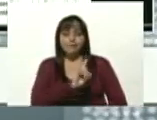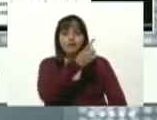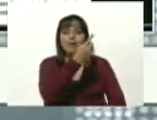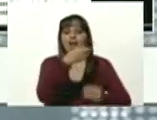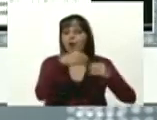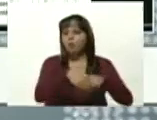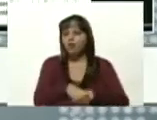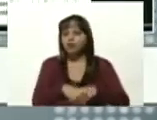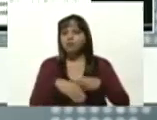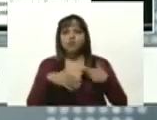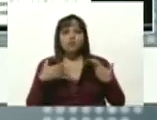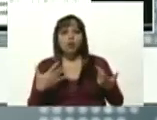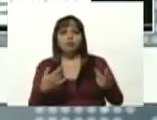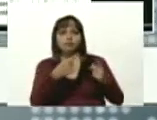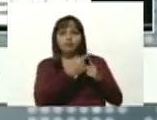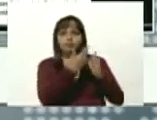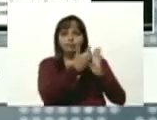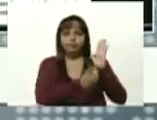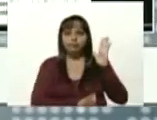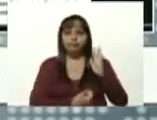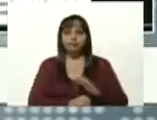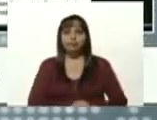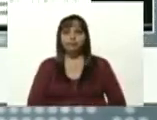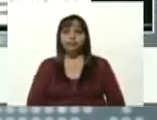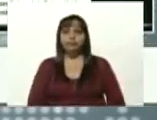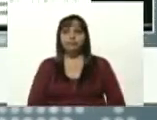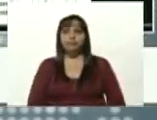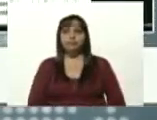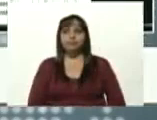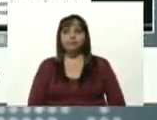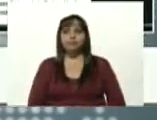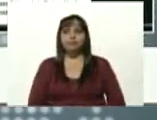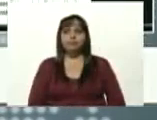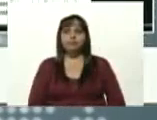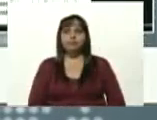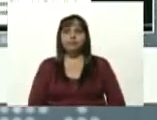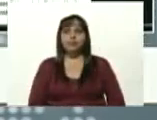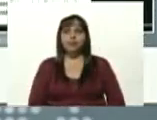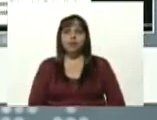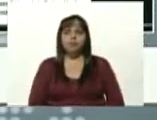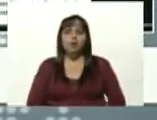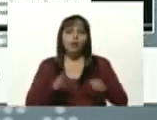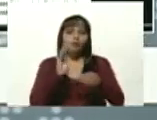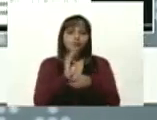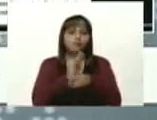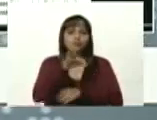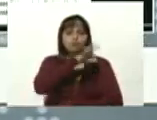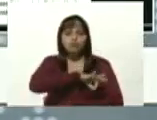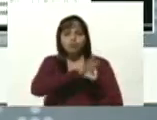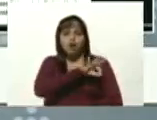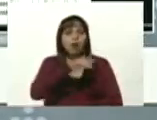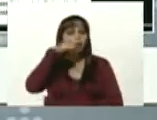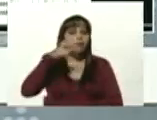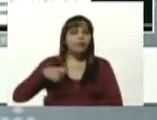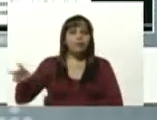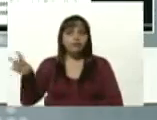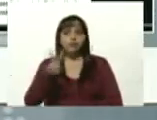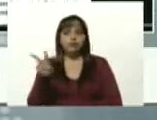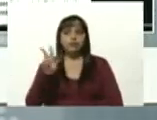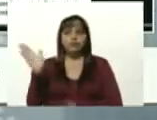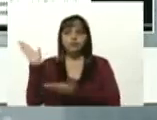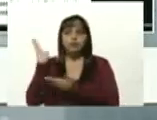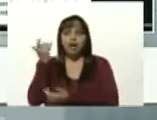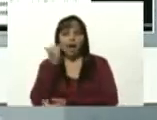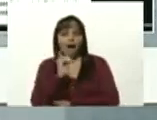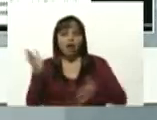acuerdo parcial para la protección social del pueblo venezolano tiene una